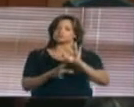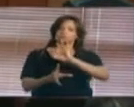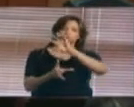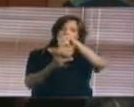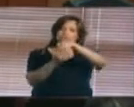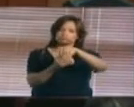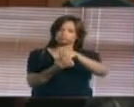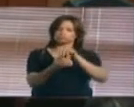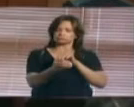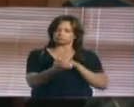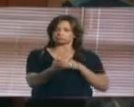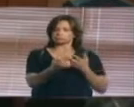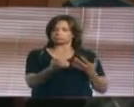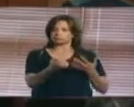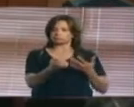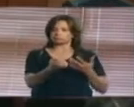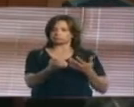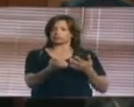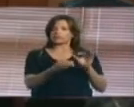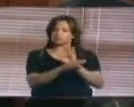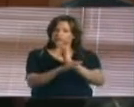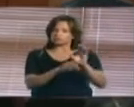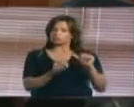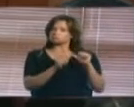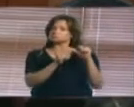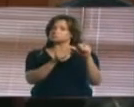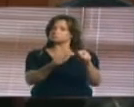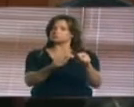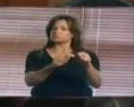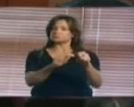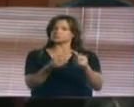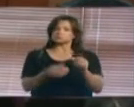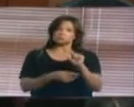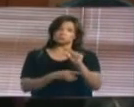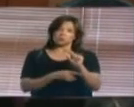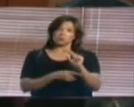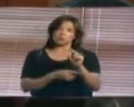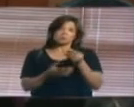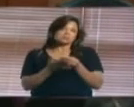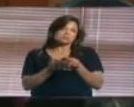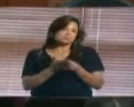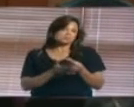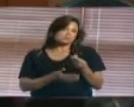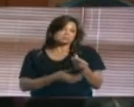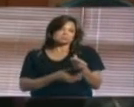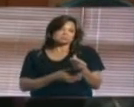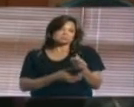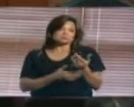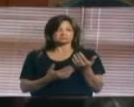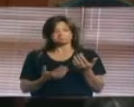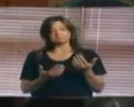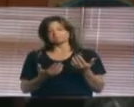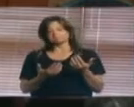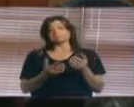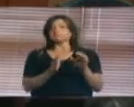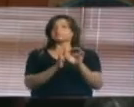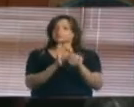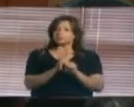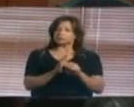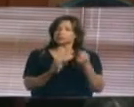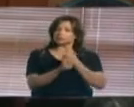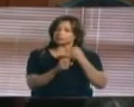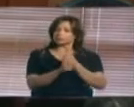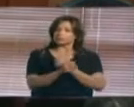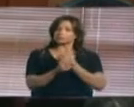como ha funcionado. Con pocos recursos, con ética en el